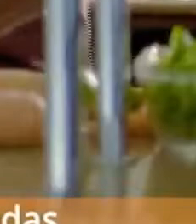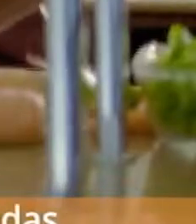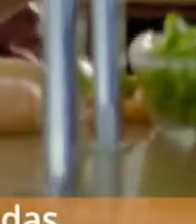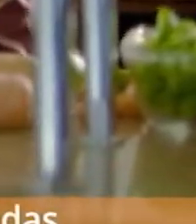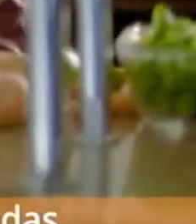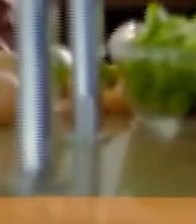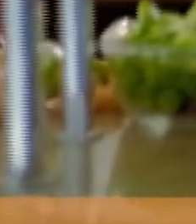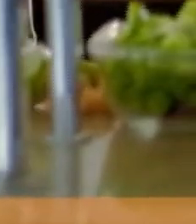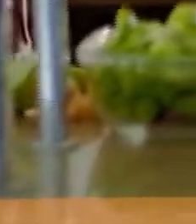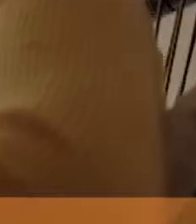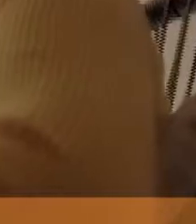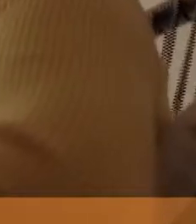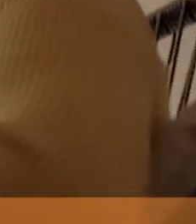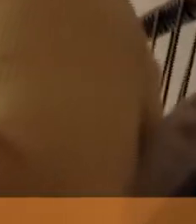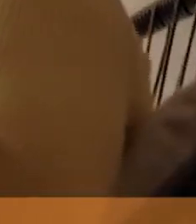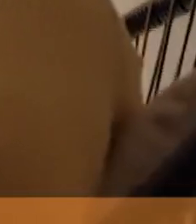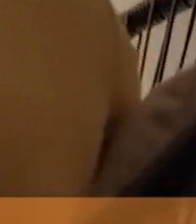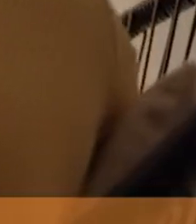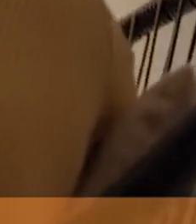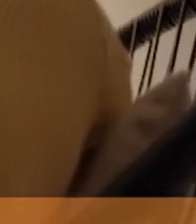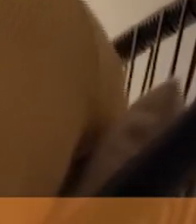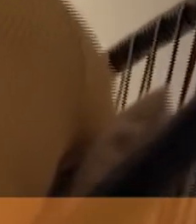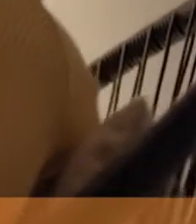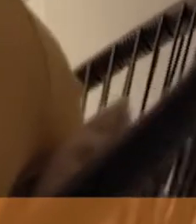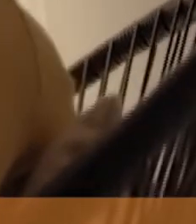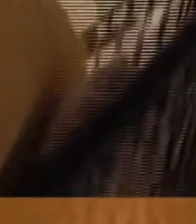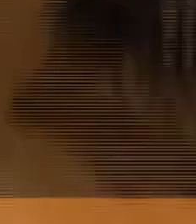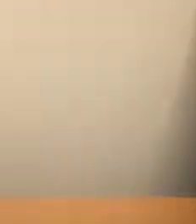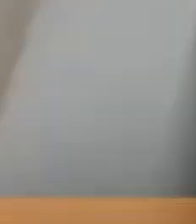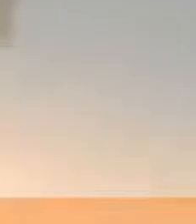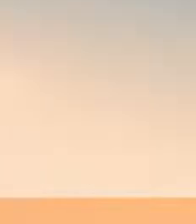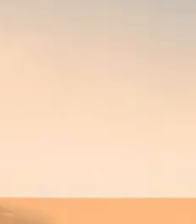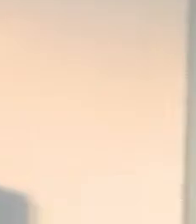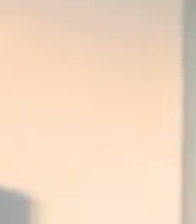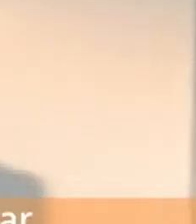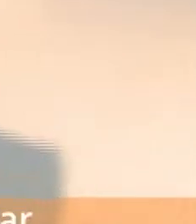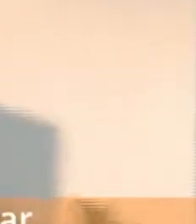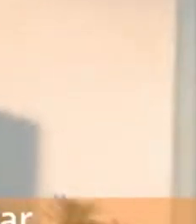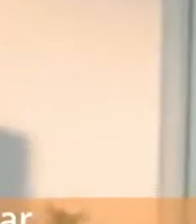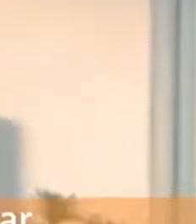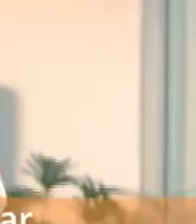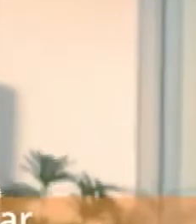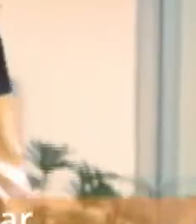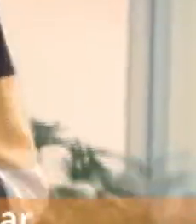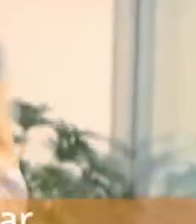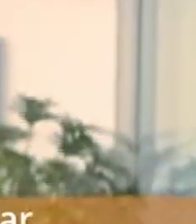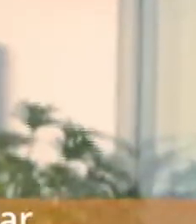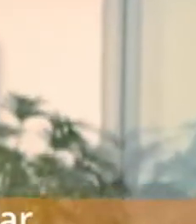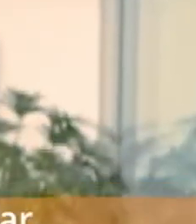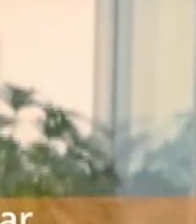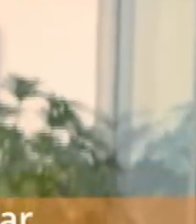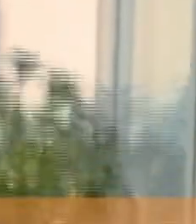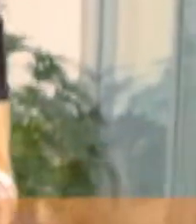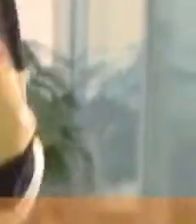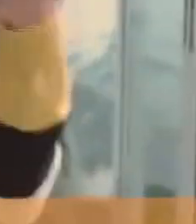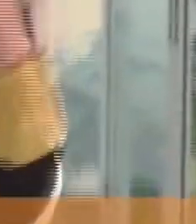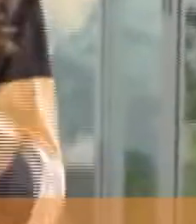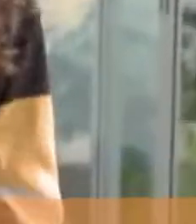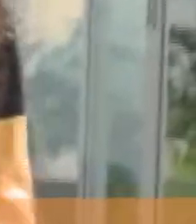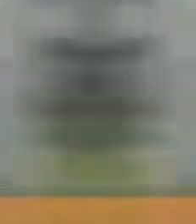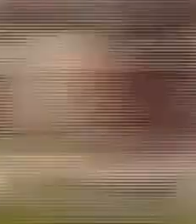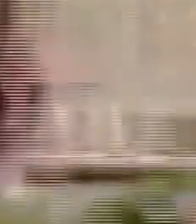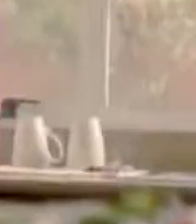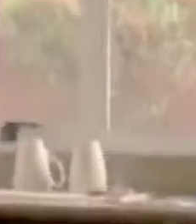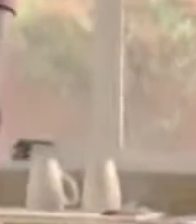refundir sus deudas y Sofí paga una cuota más baja porque canceló otras tarjetas más caras. Solicite usted también el crédito más popular y